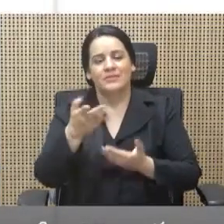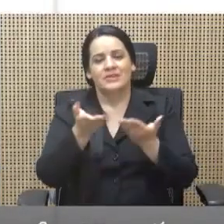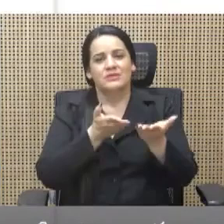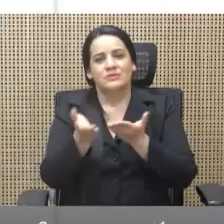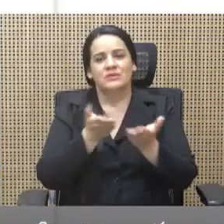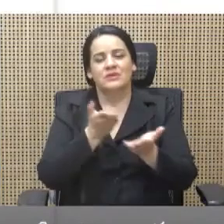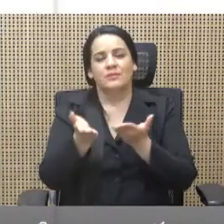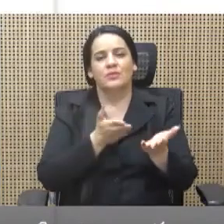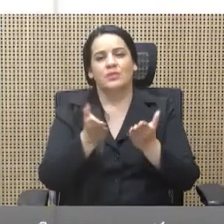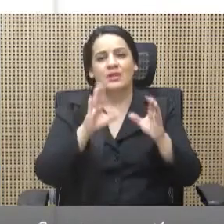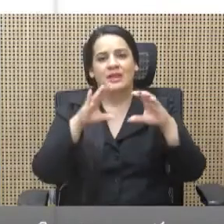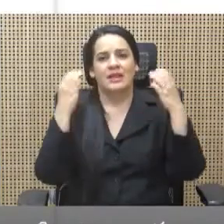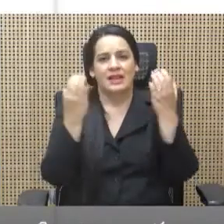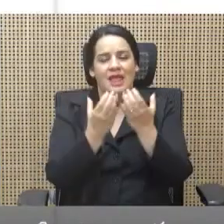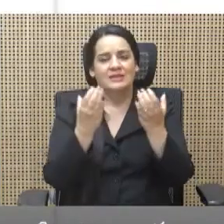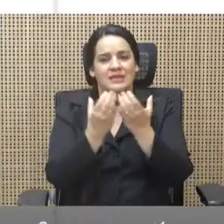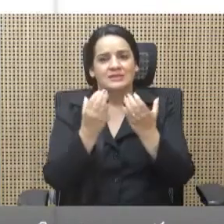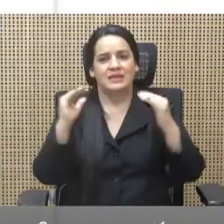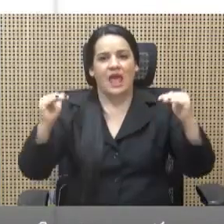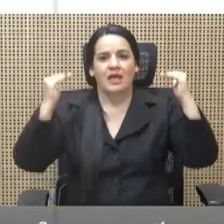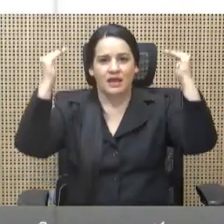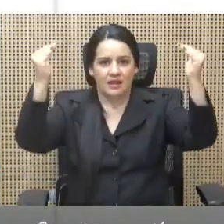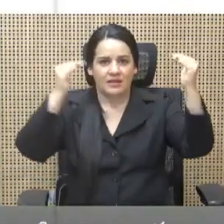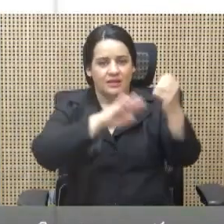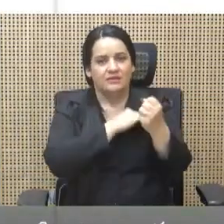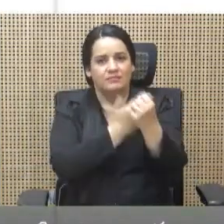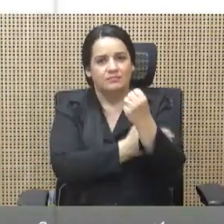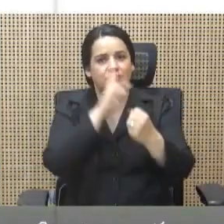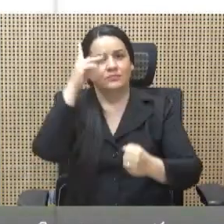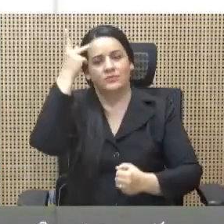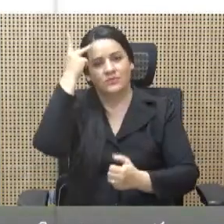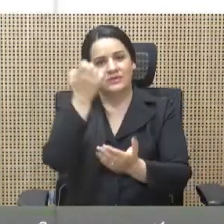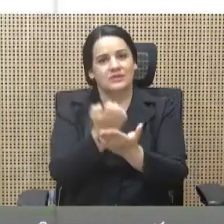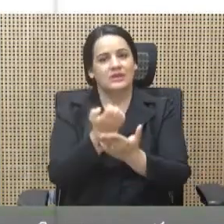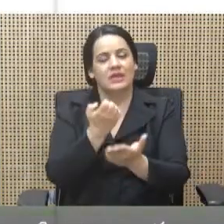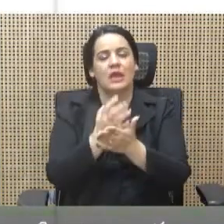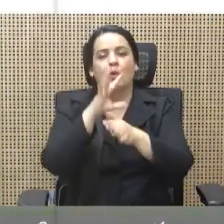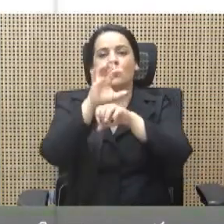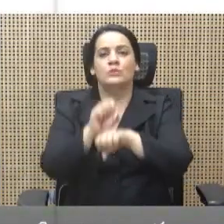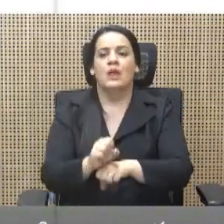y económicas. Acostumbradas, por supuesto, a lucrar con el dinero del pueblo.